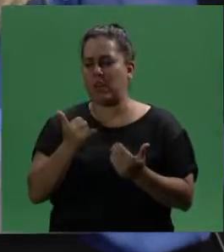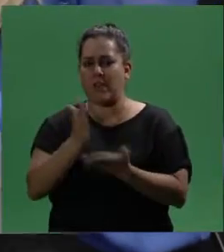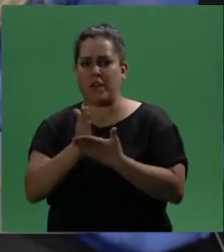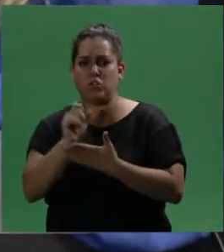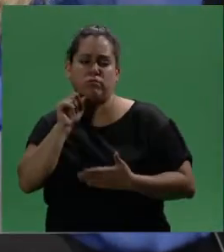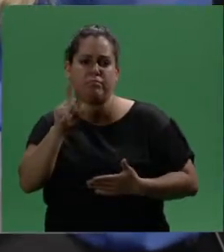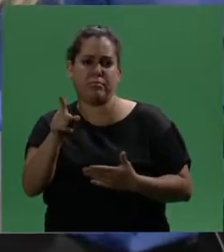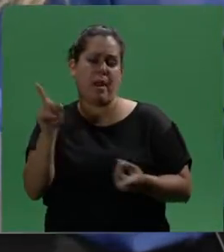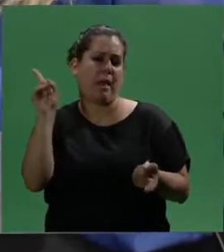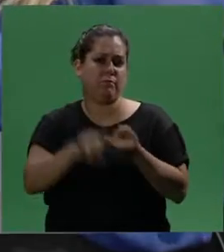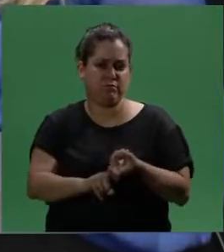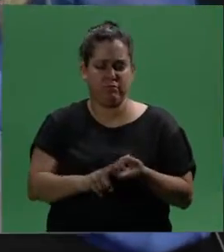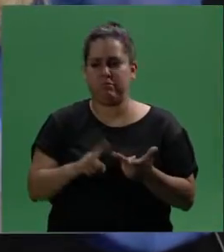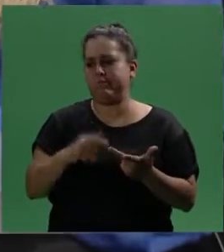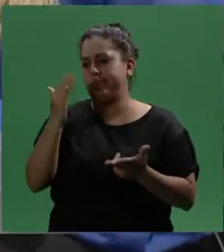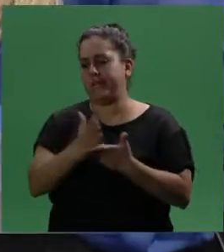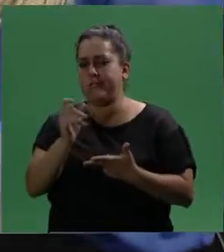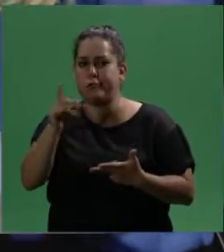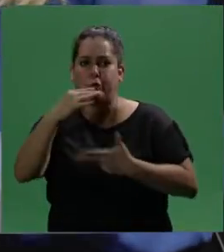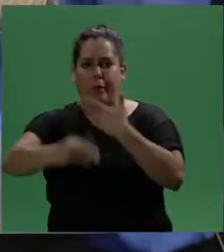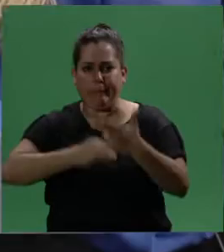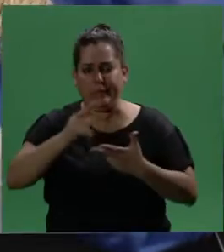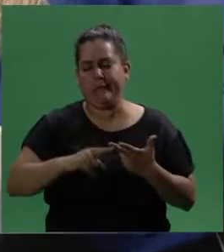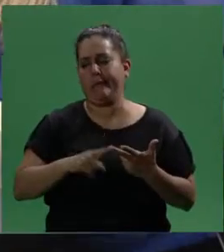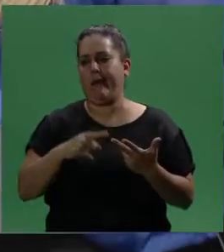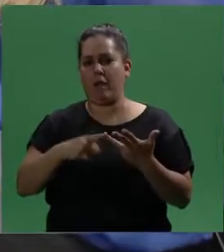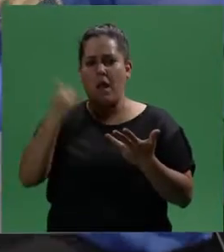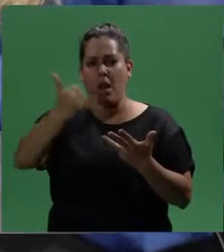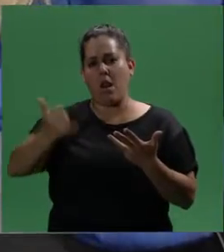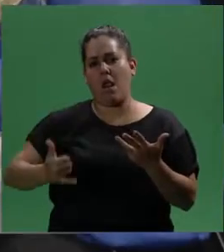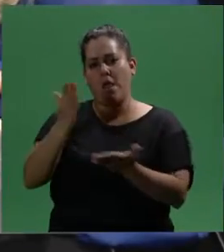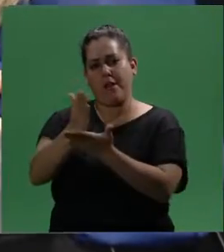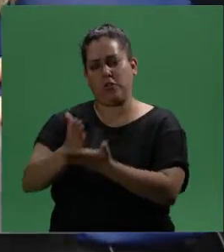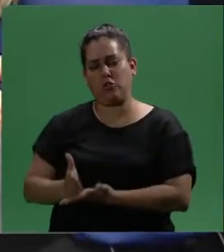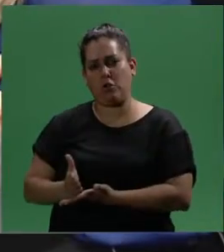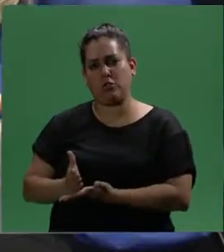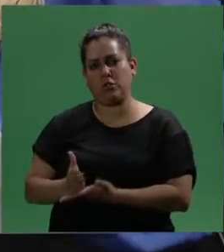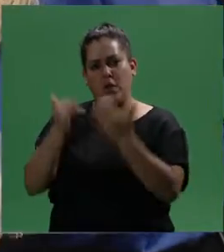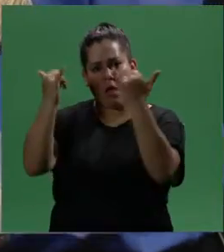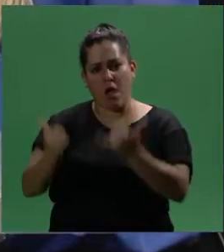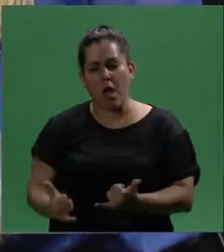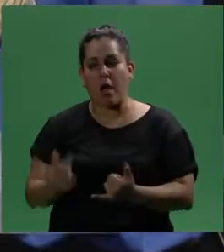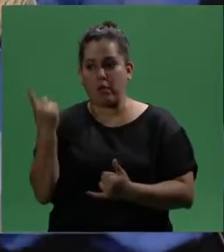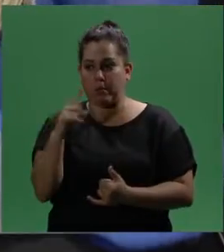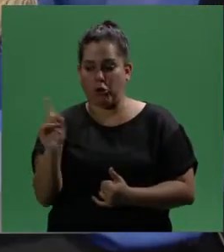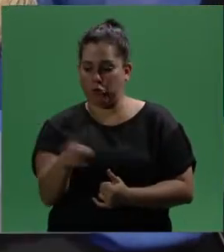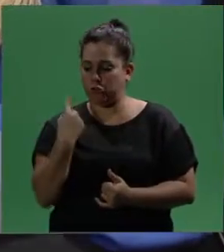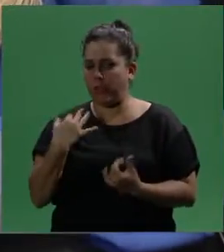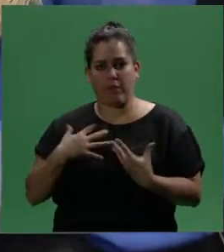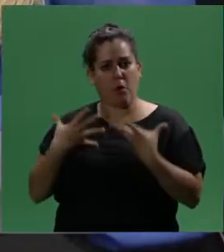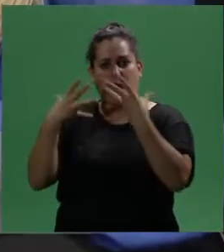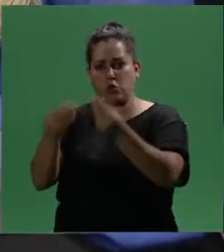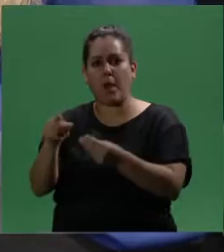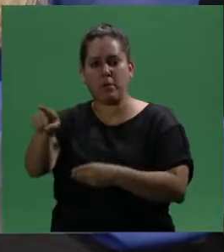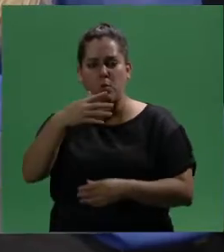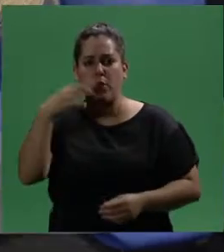tiene derecho a su vez a contraer matrimonio, a tener su familia. Totalmente. Tiene muchos derechos y nosotros tenemos que